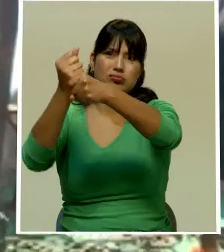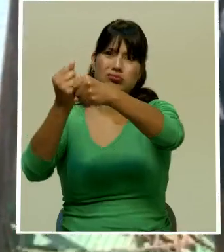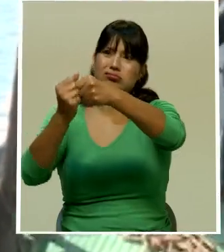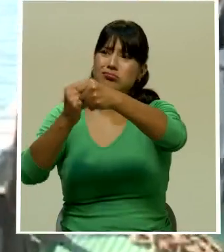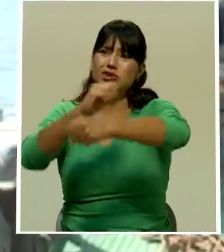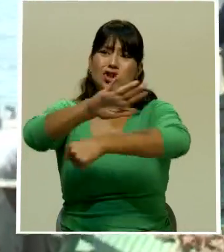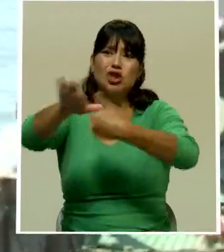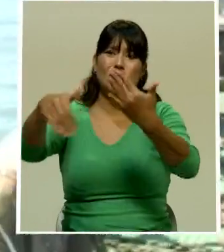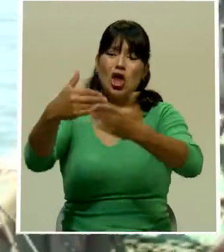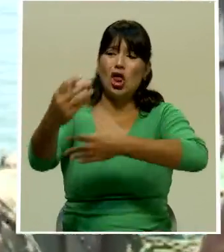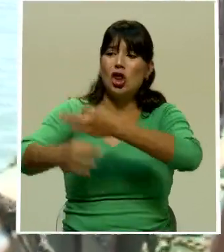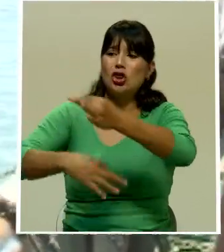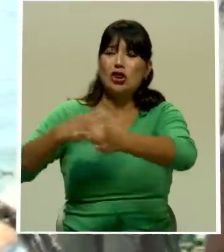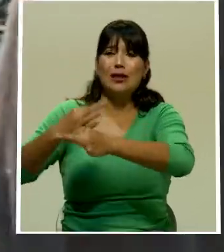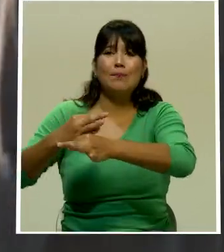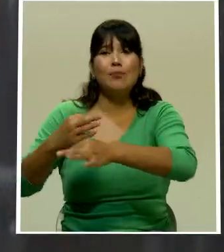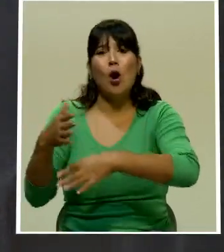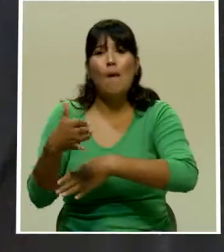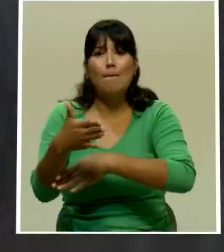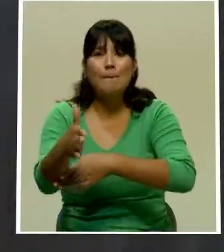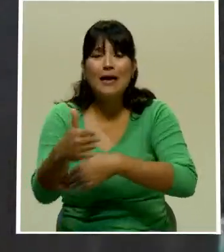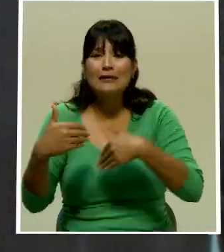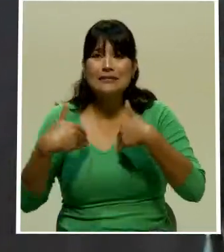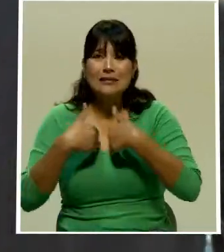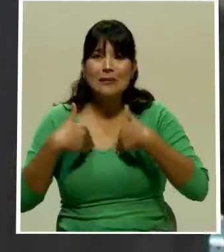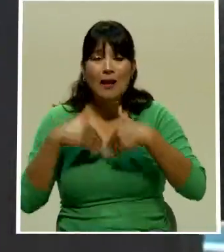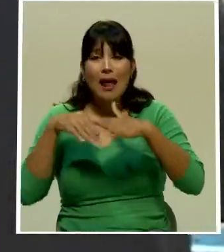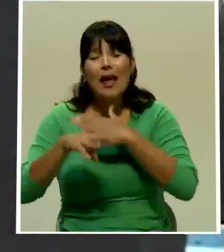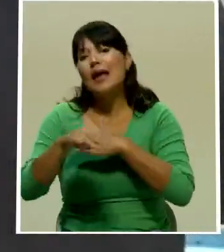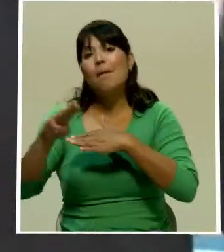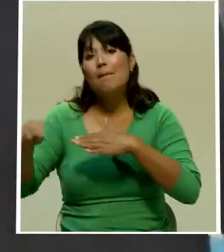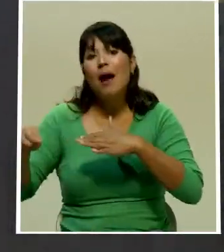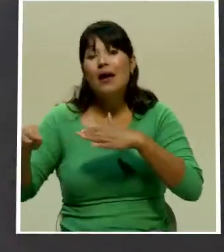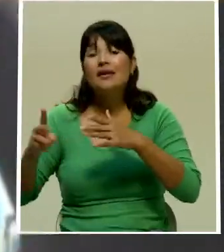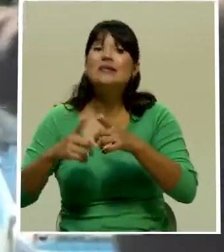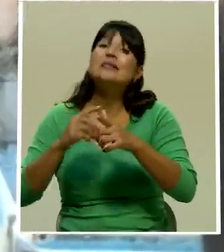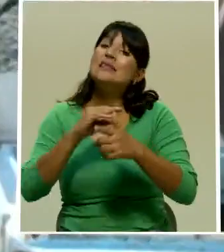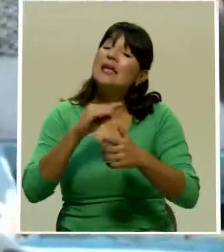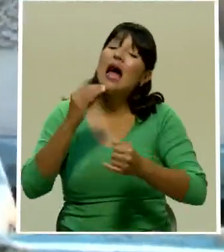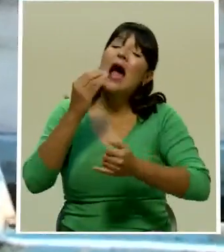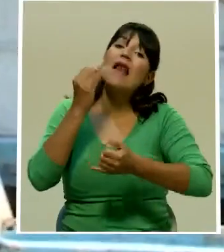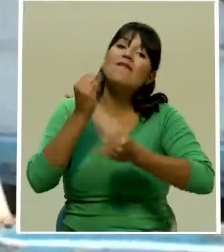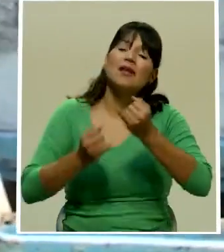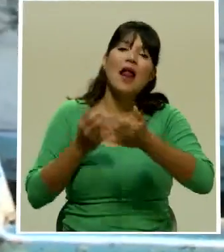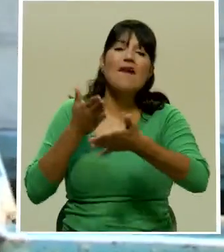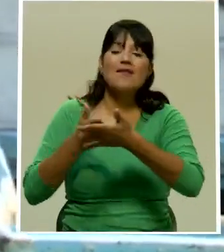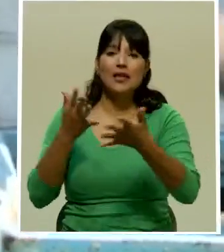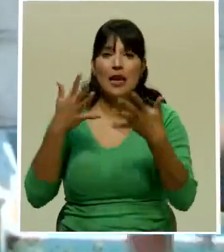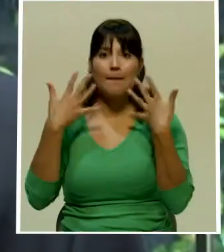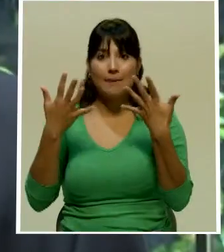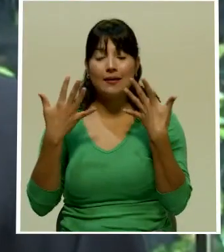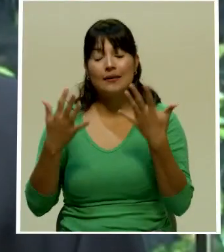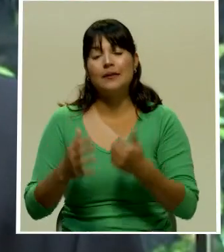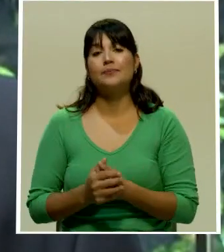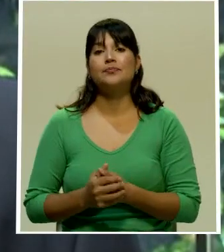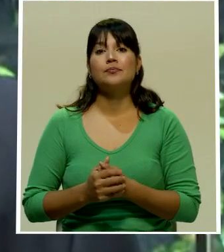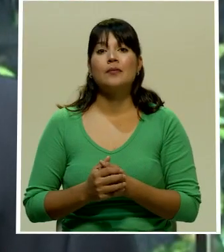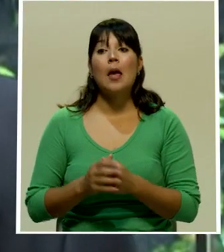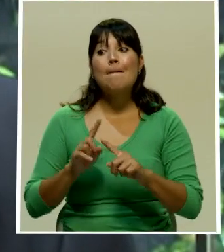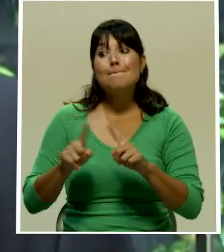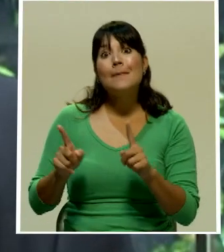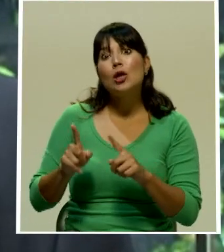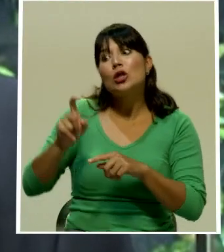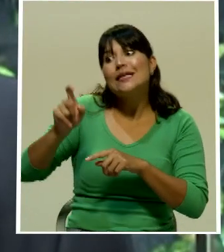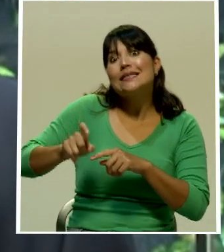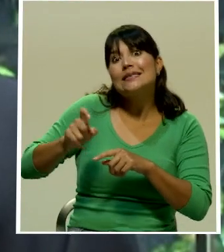Melvin Núñez aseguró que es necesario reactivar la pesca de arrastre para reponer cerca de 5.000 empleos en puntarenas es necesario más en un